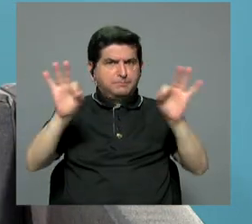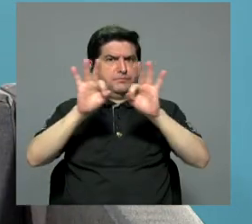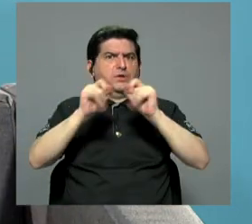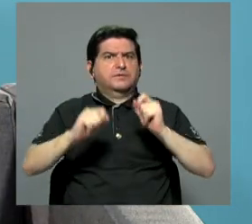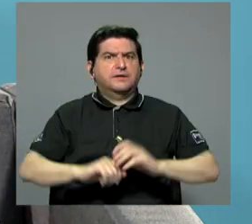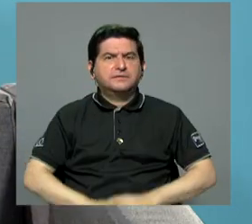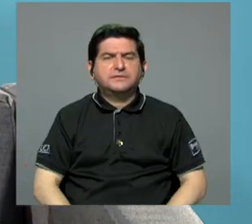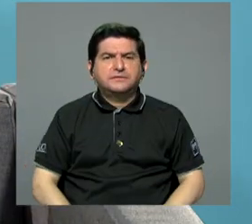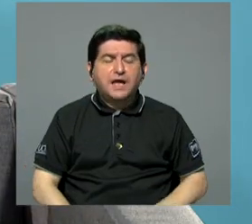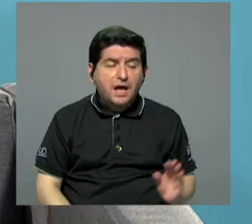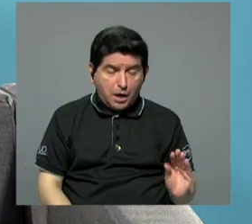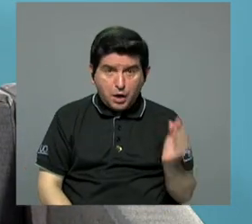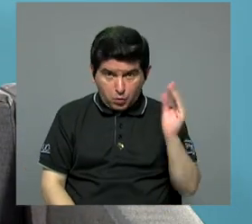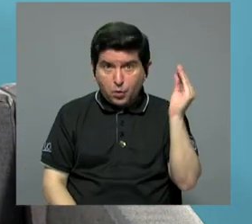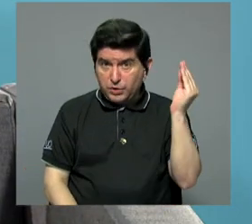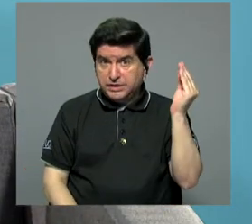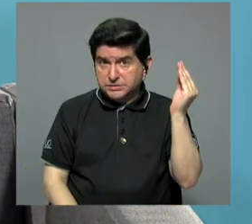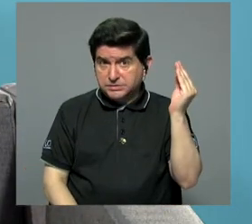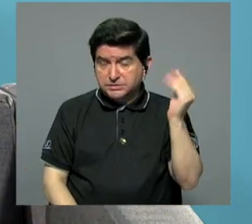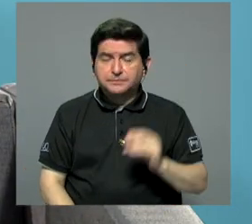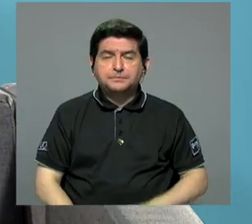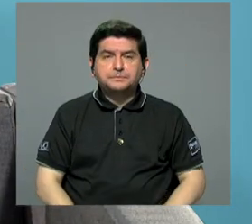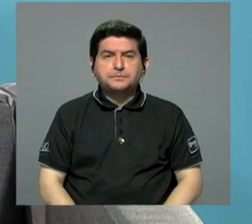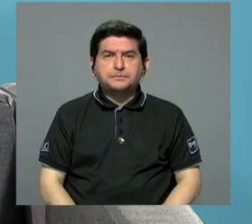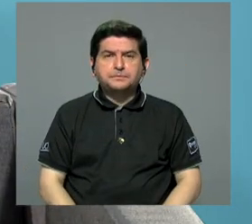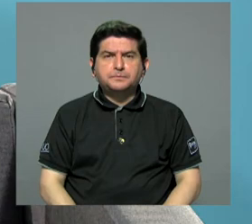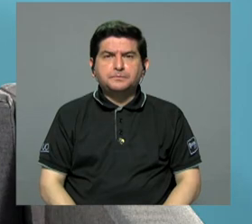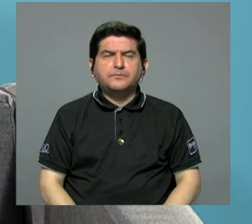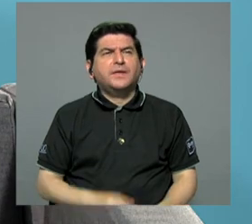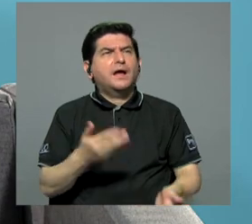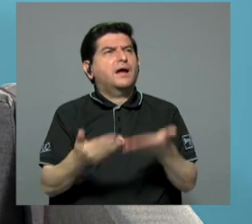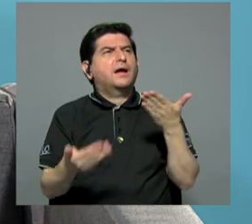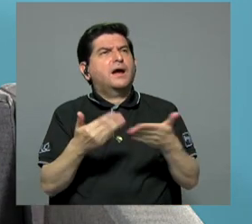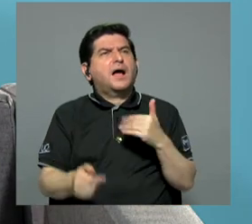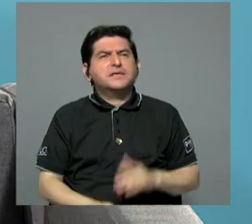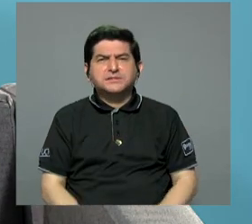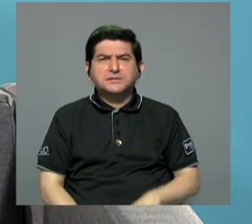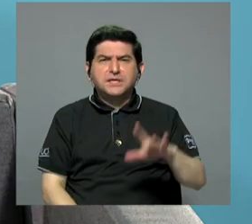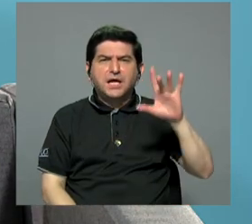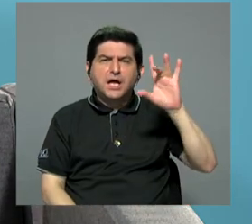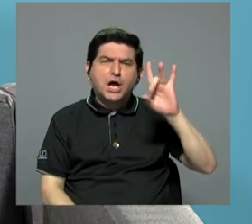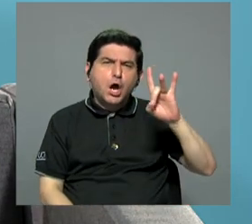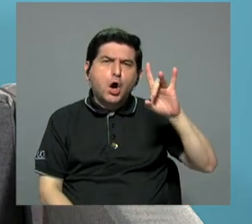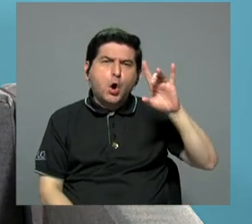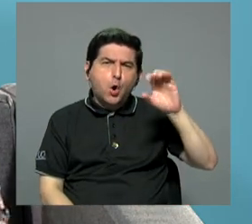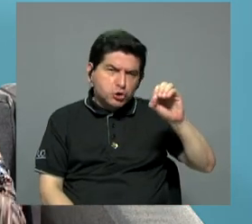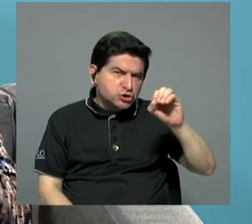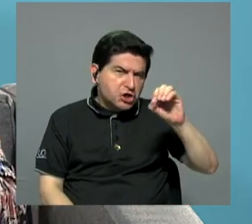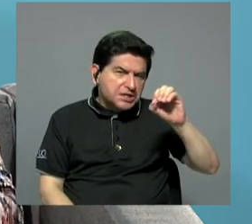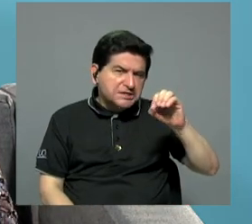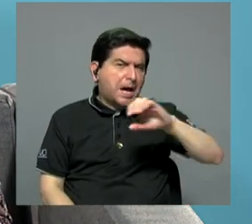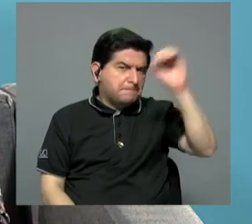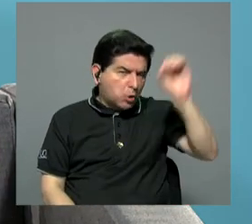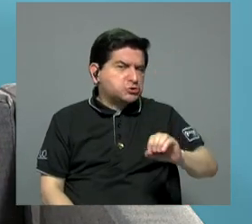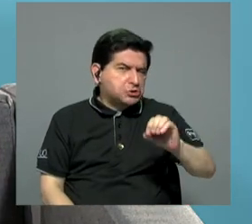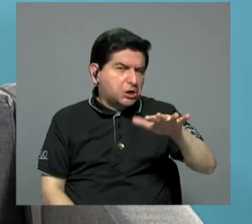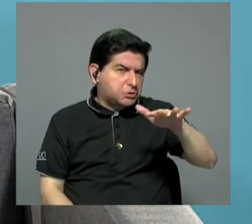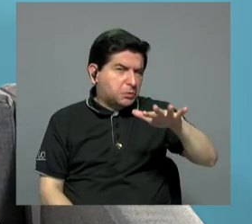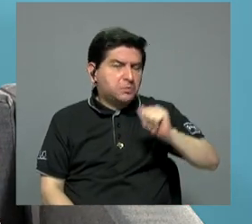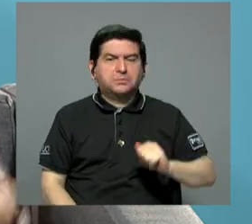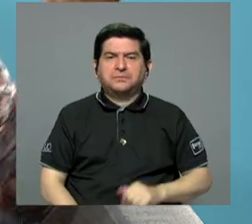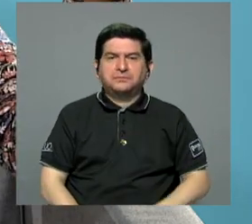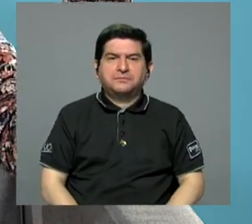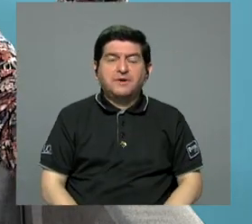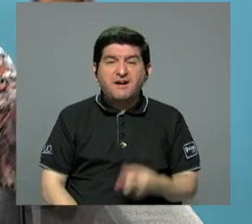en adolescentes, ¿verdad? Casi que del 80, superior al 80%,